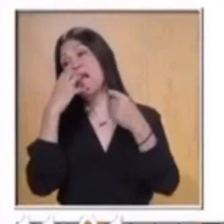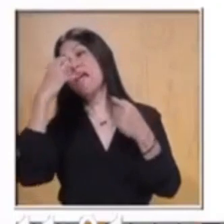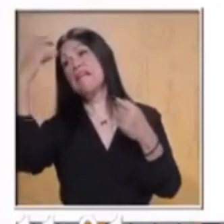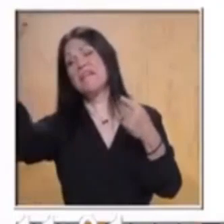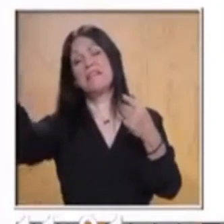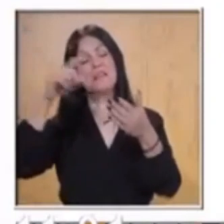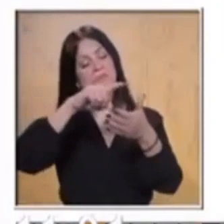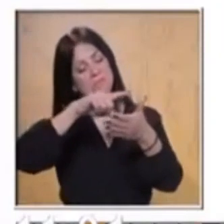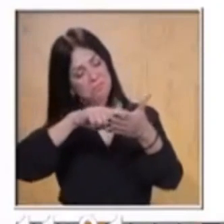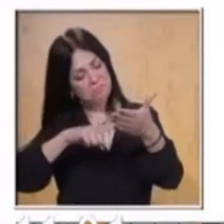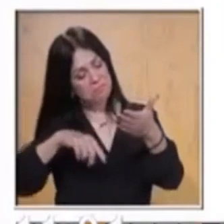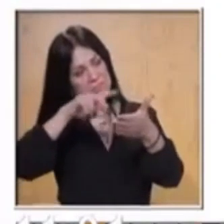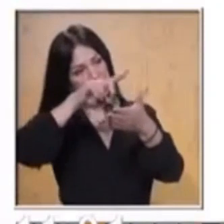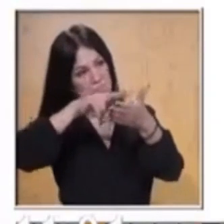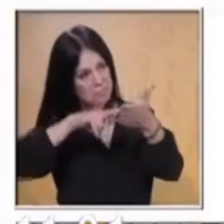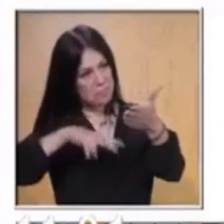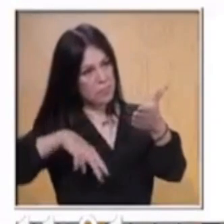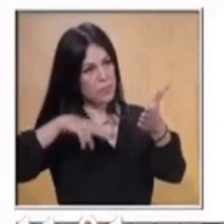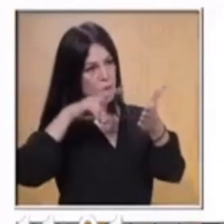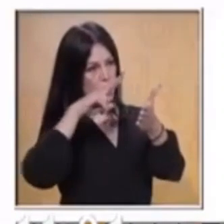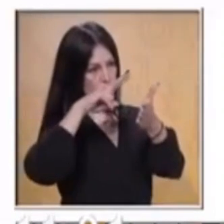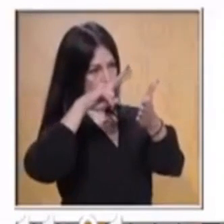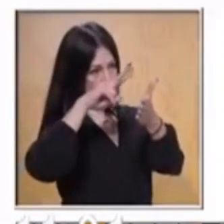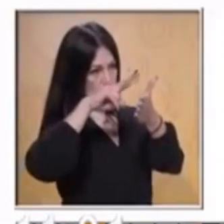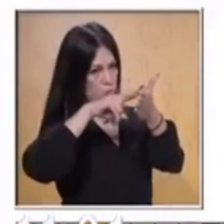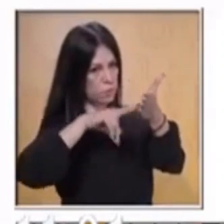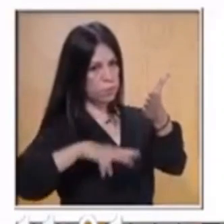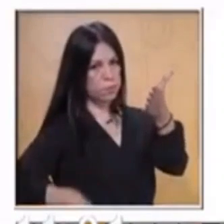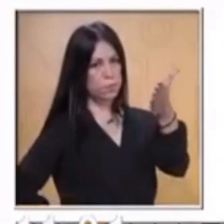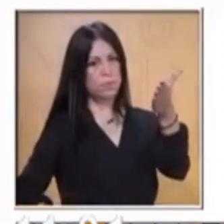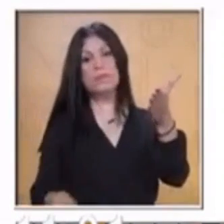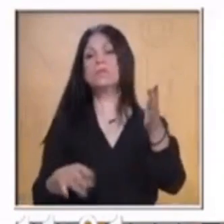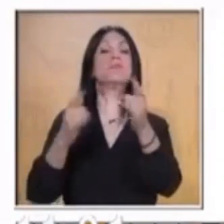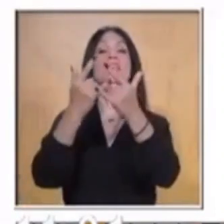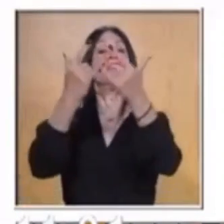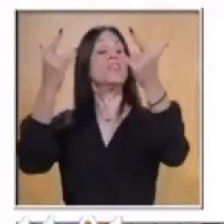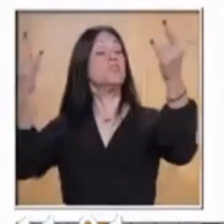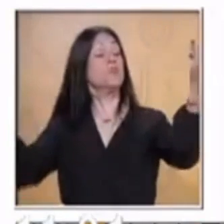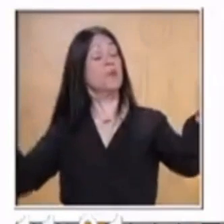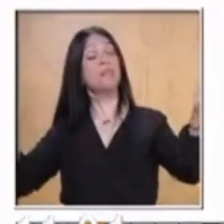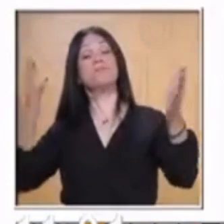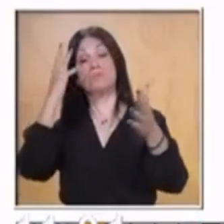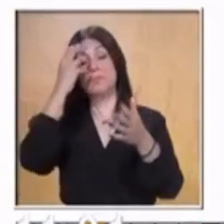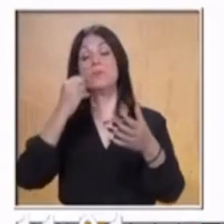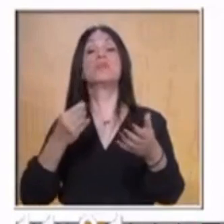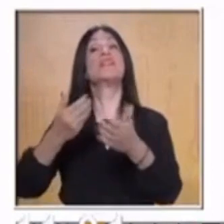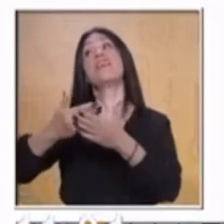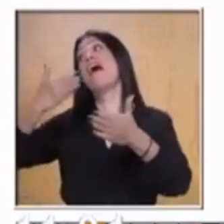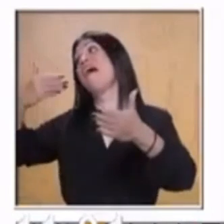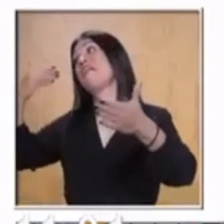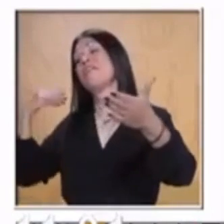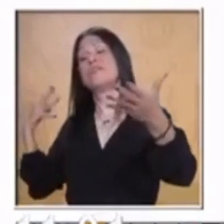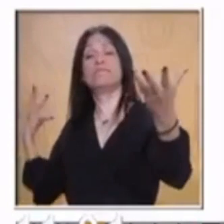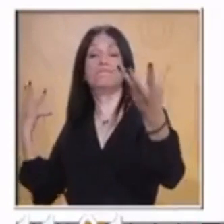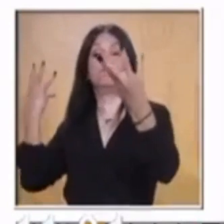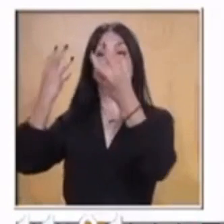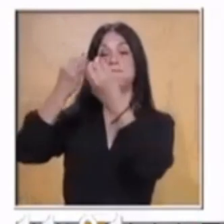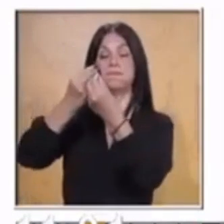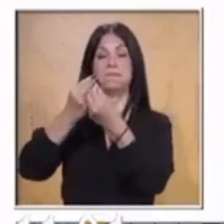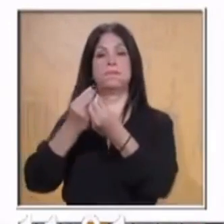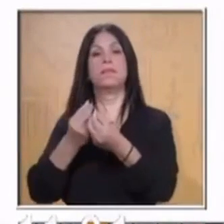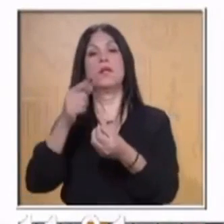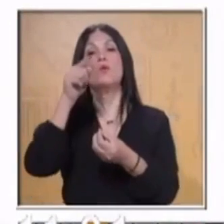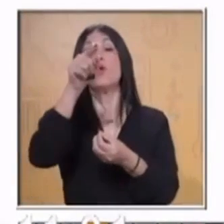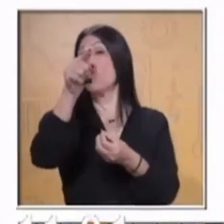cuento tradicional que ustedes ya conocen desde preescolar, ¿verdad? Muy bien. Y luego van a realizar la planificación de un